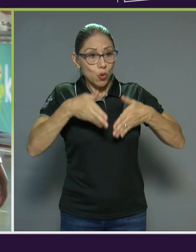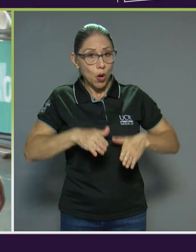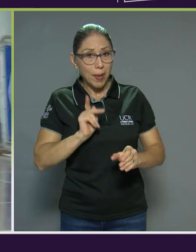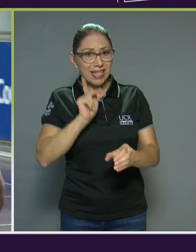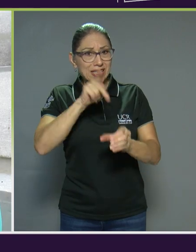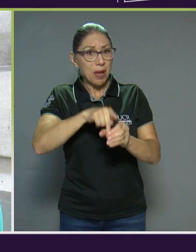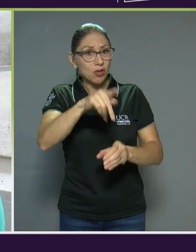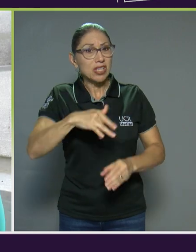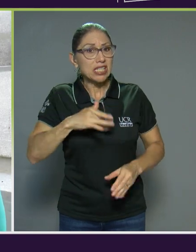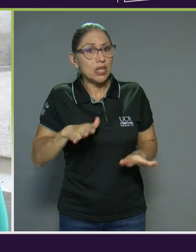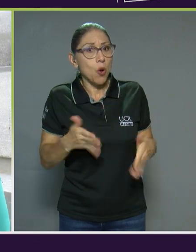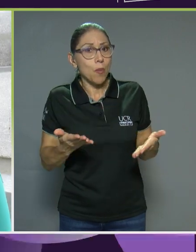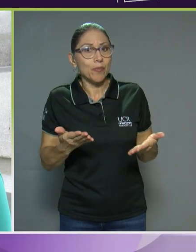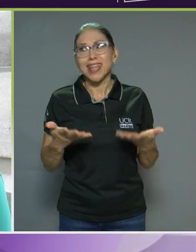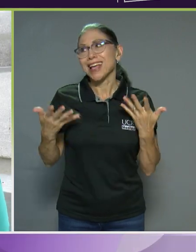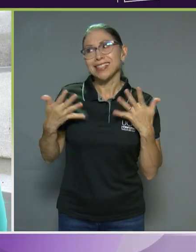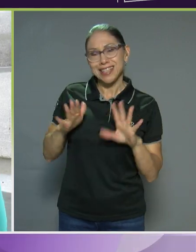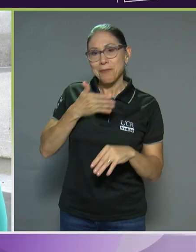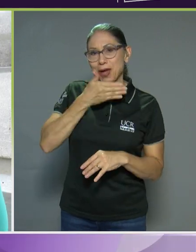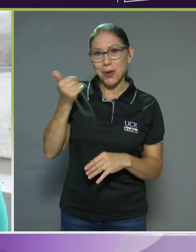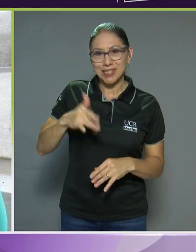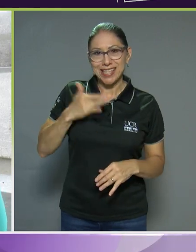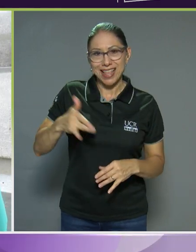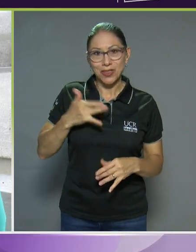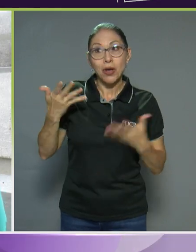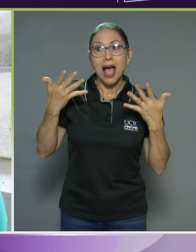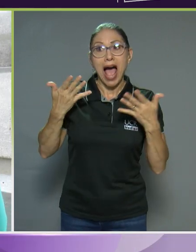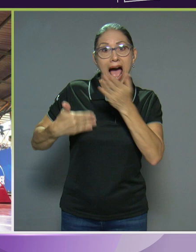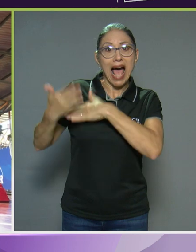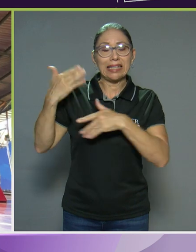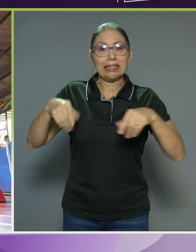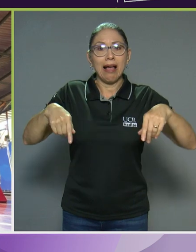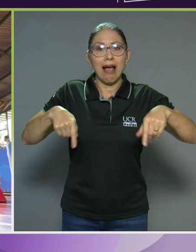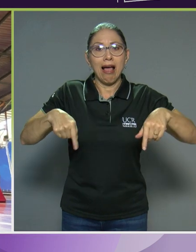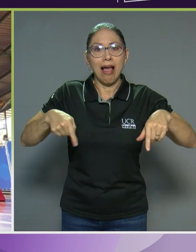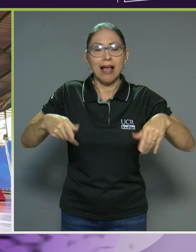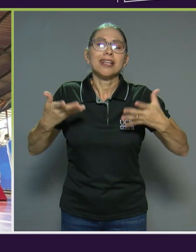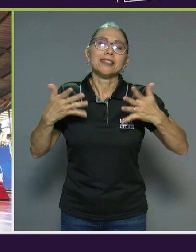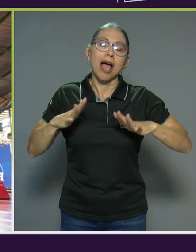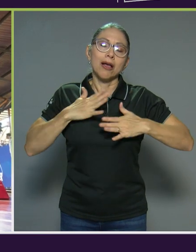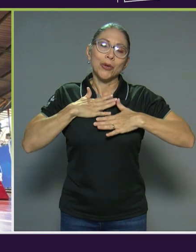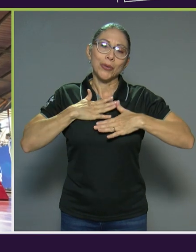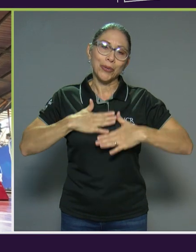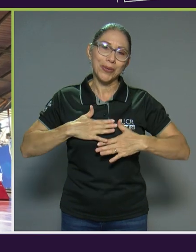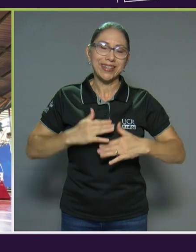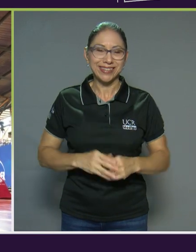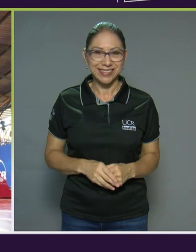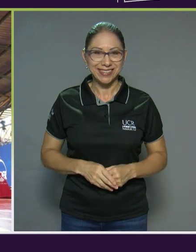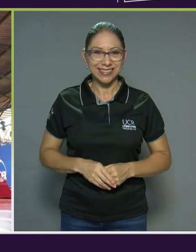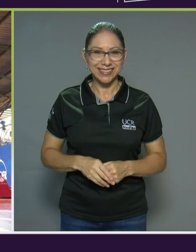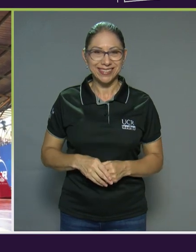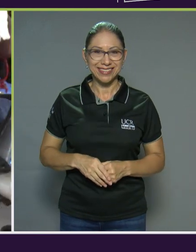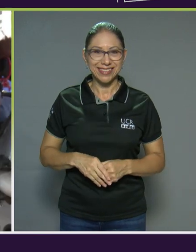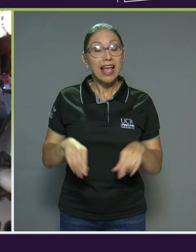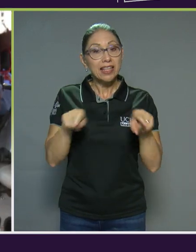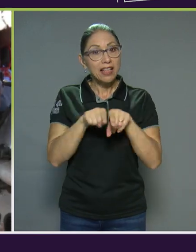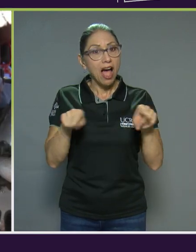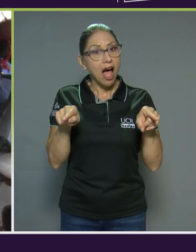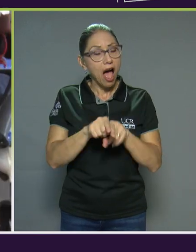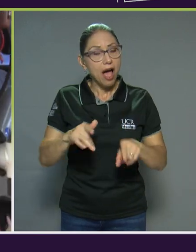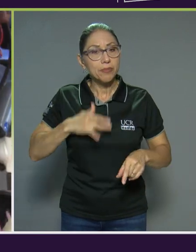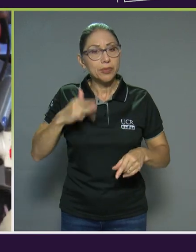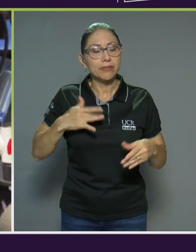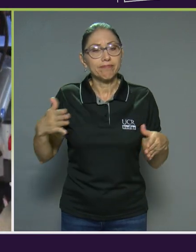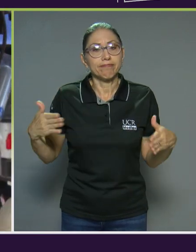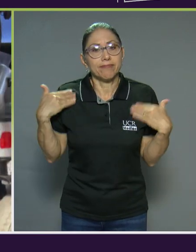Ya mejor, ya nos pasaron los nervios del principio, ya más tranquilos. Sí, también y feliz porque